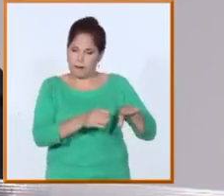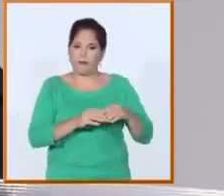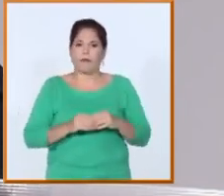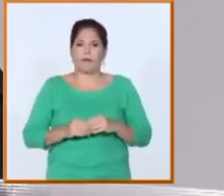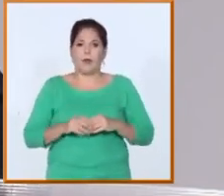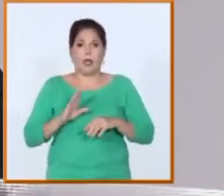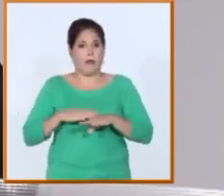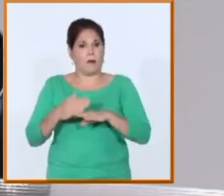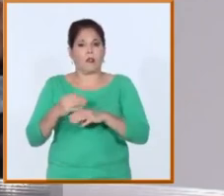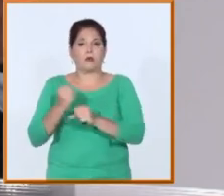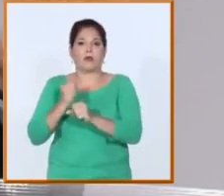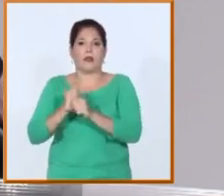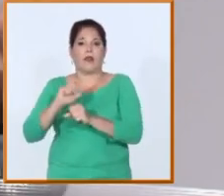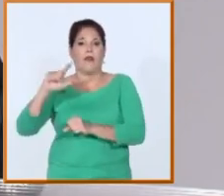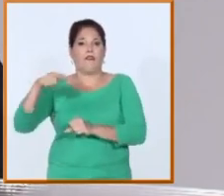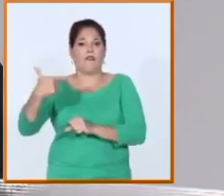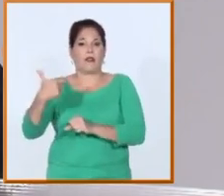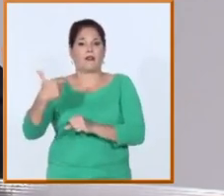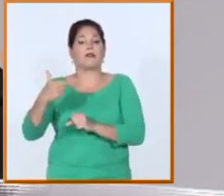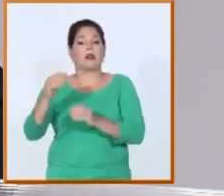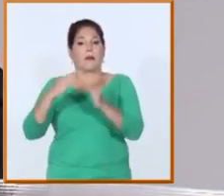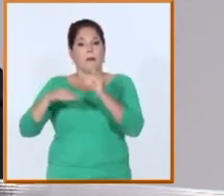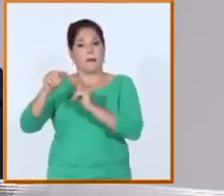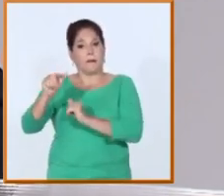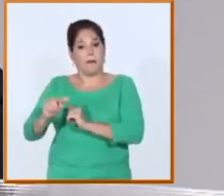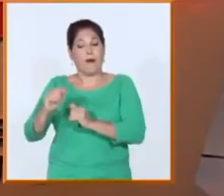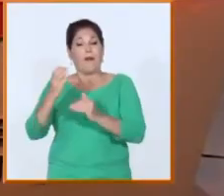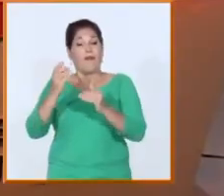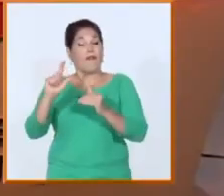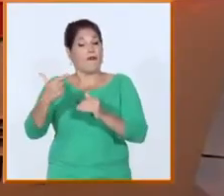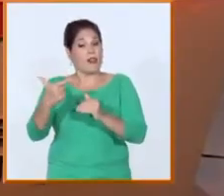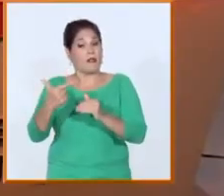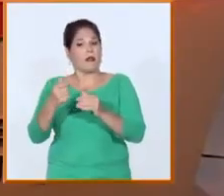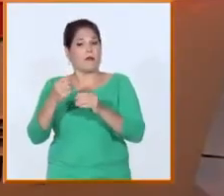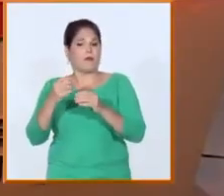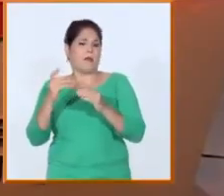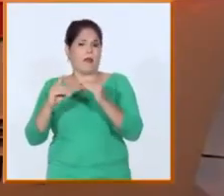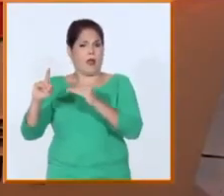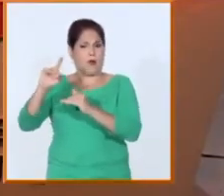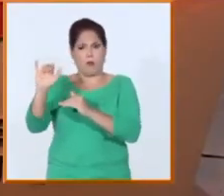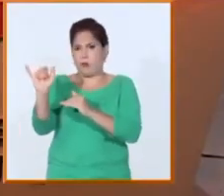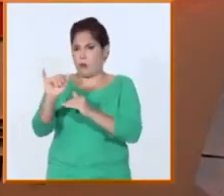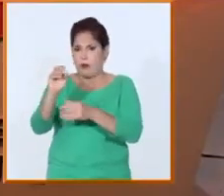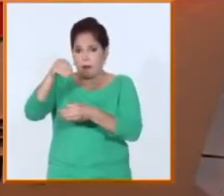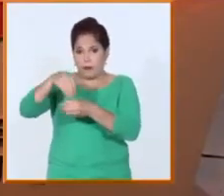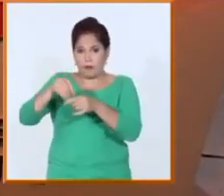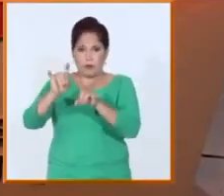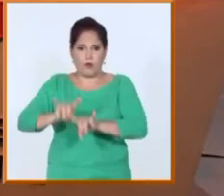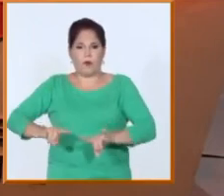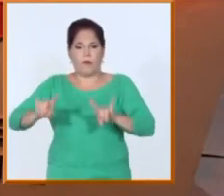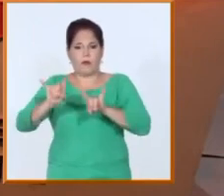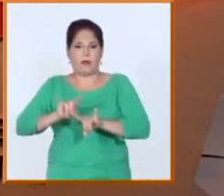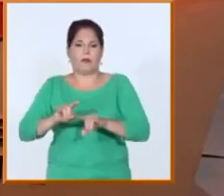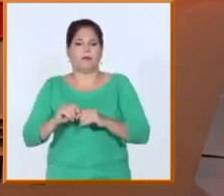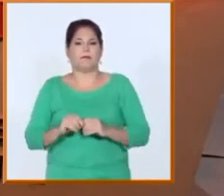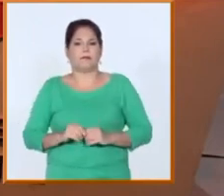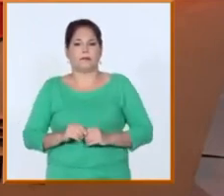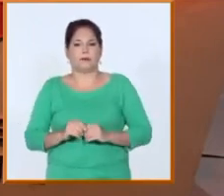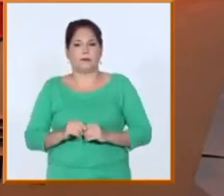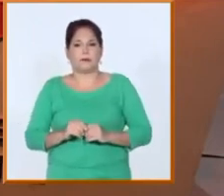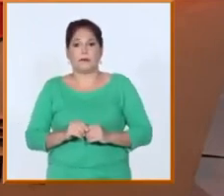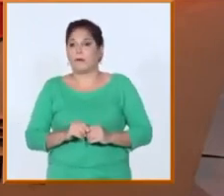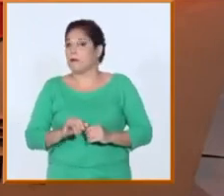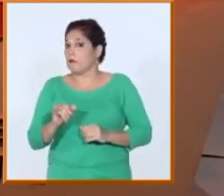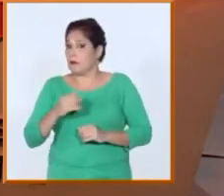desempeñarme como vicerrector que atendía la informatización y las comunicaciones en la universidad, lo cual incorpora también esa experiencia en la comunicación institucional, que